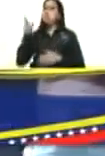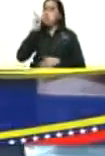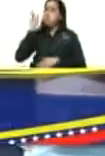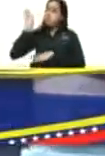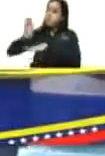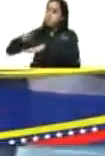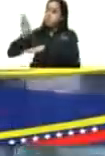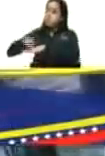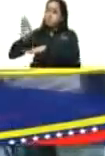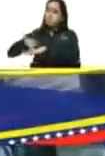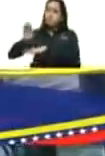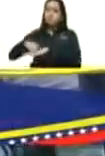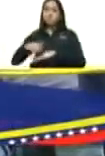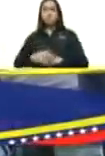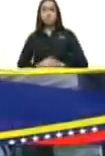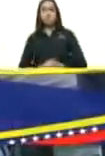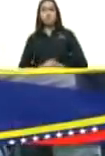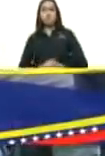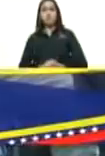Rodríguez